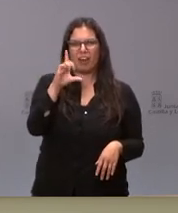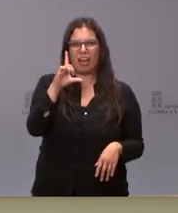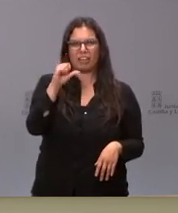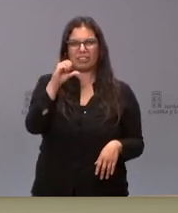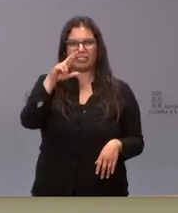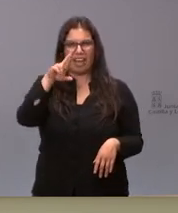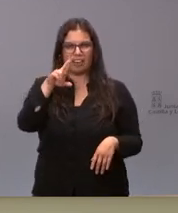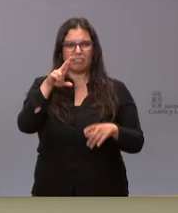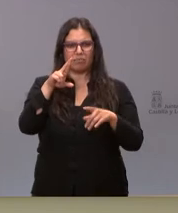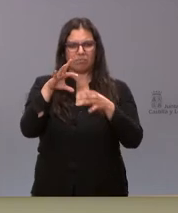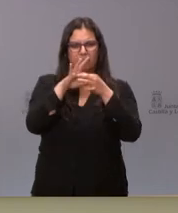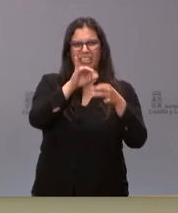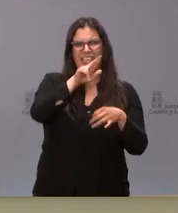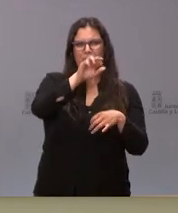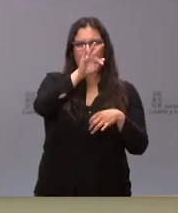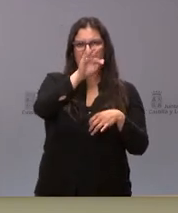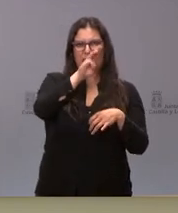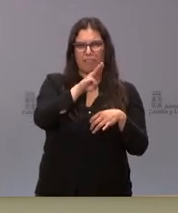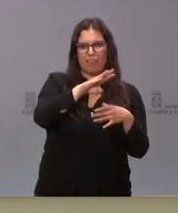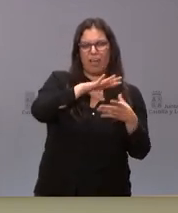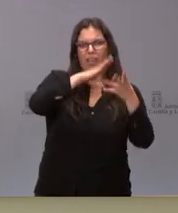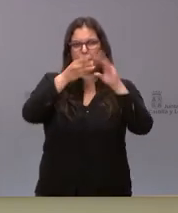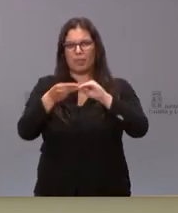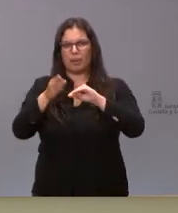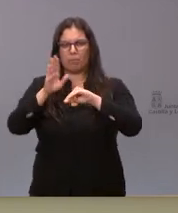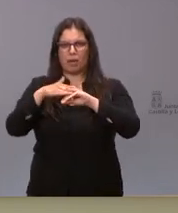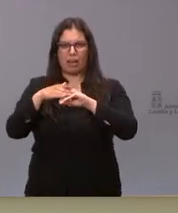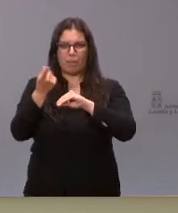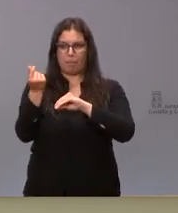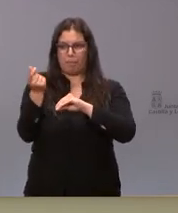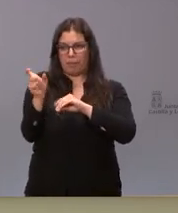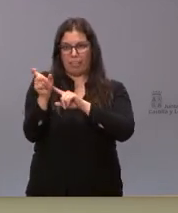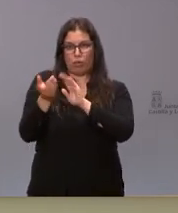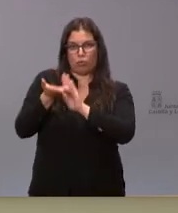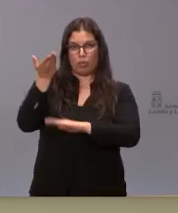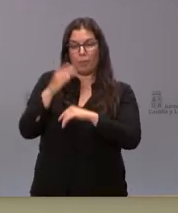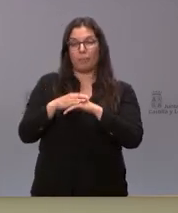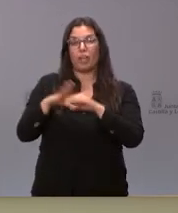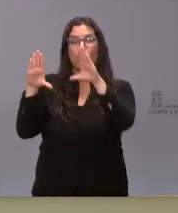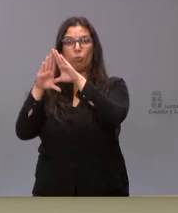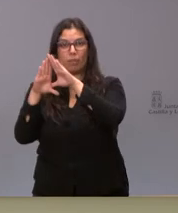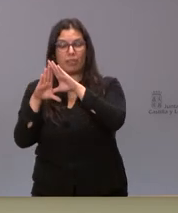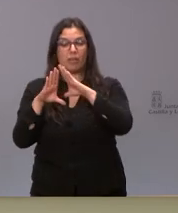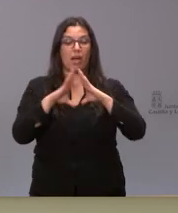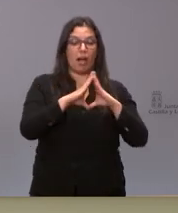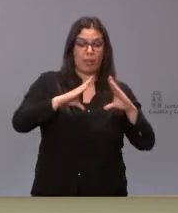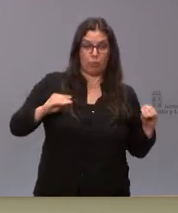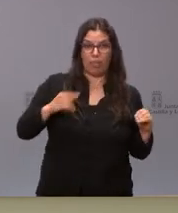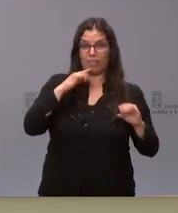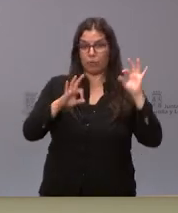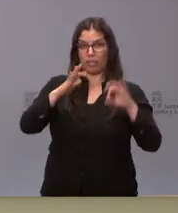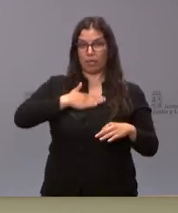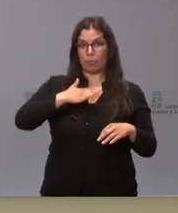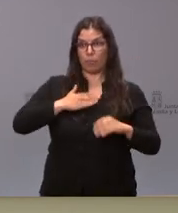IRPF para adaptarlo a la subida de los precios tanto Madrid como Andalucía han anunciado que lo van a hacer en sus tramos autonómicos